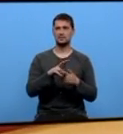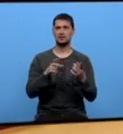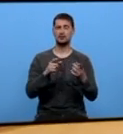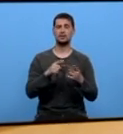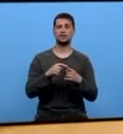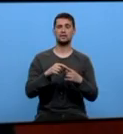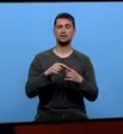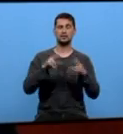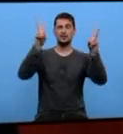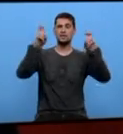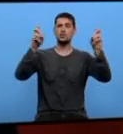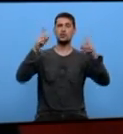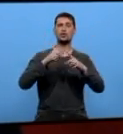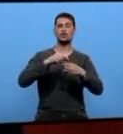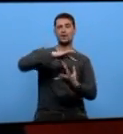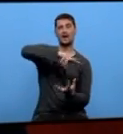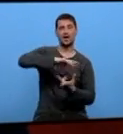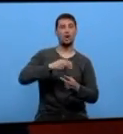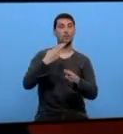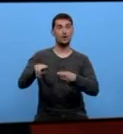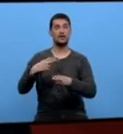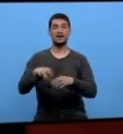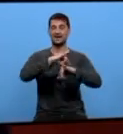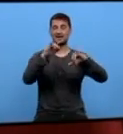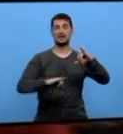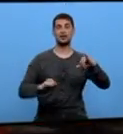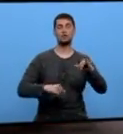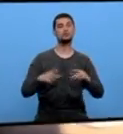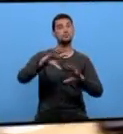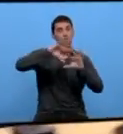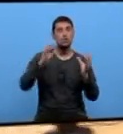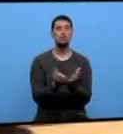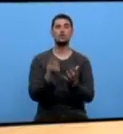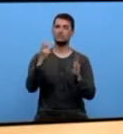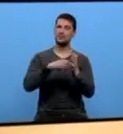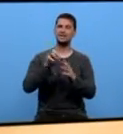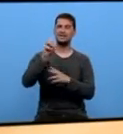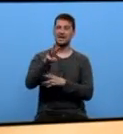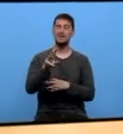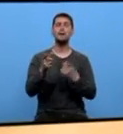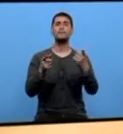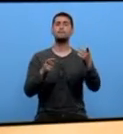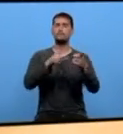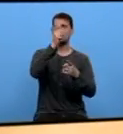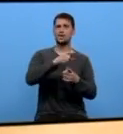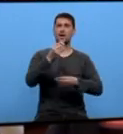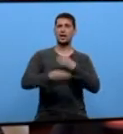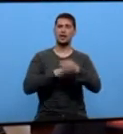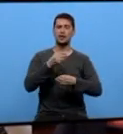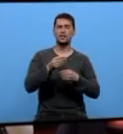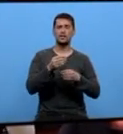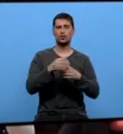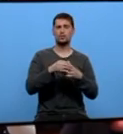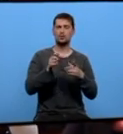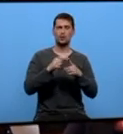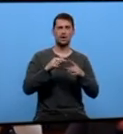título A xeopolítica das crises Europa e o mundo en 2013, Ramonet fixe unha ampla análise das crises que converxen